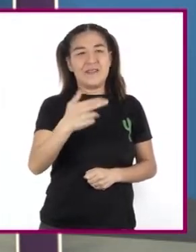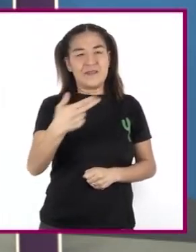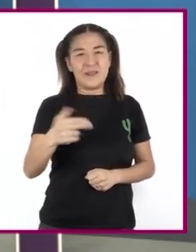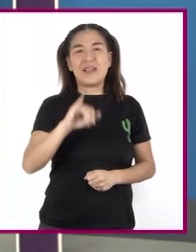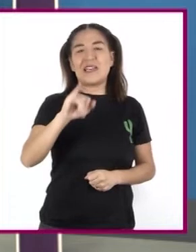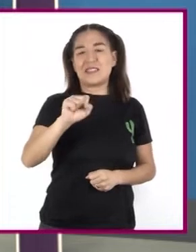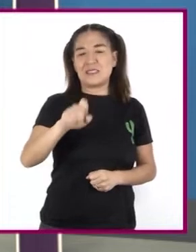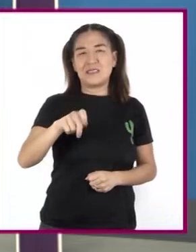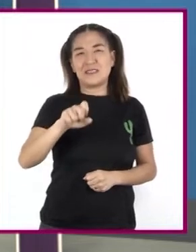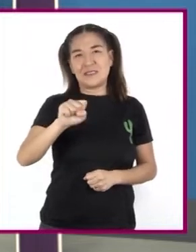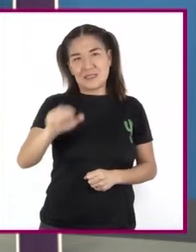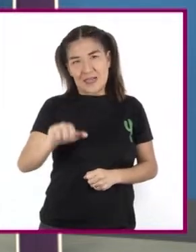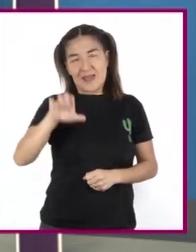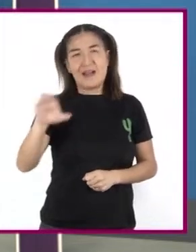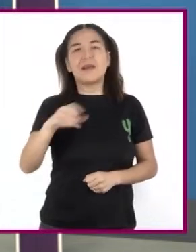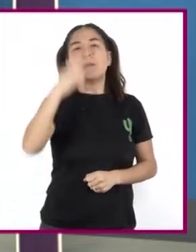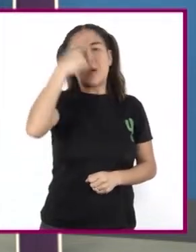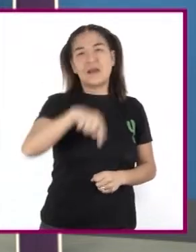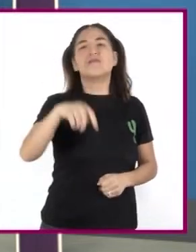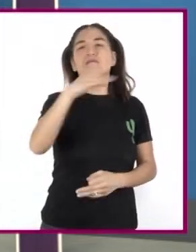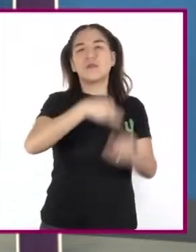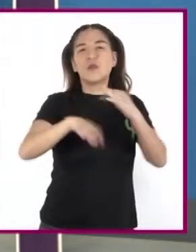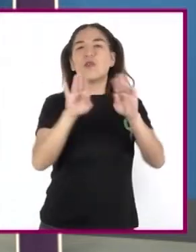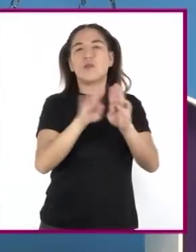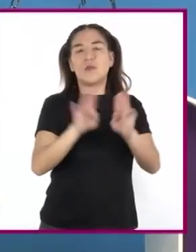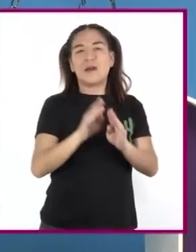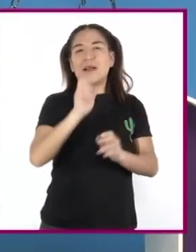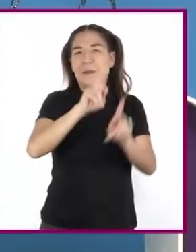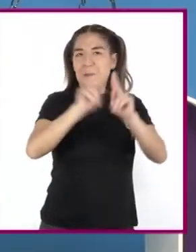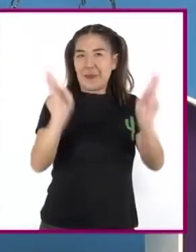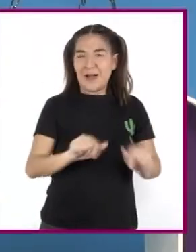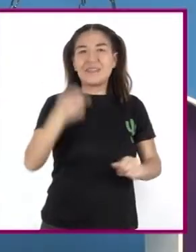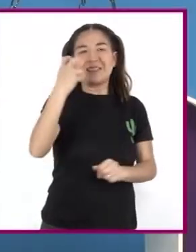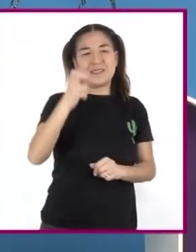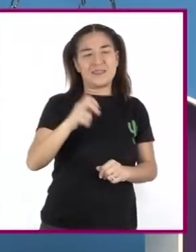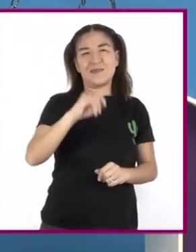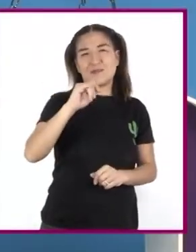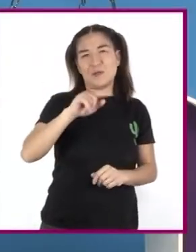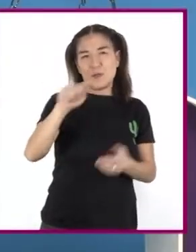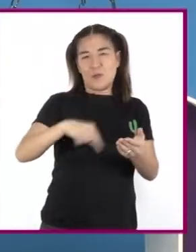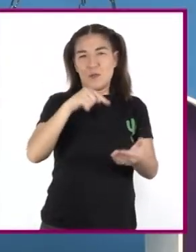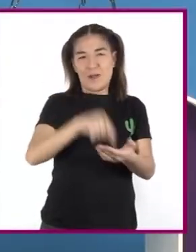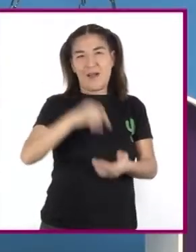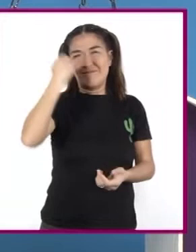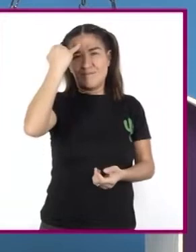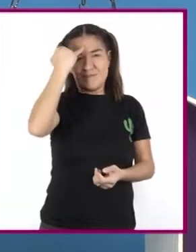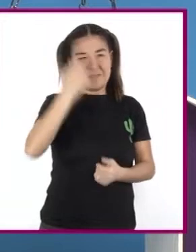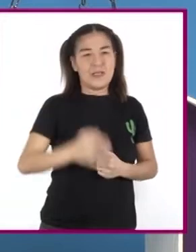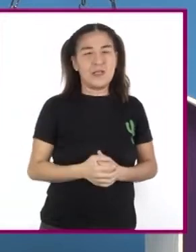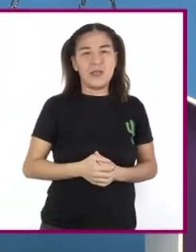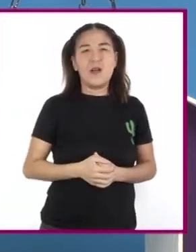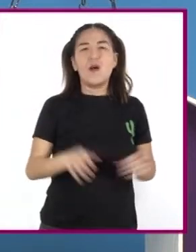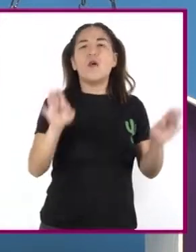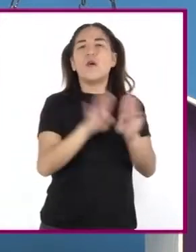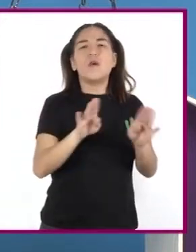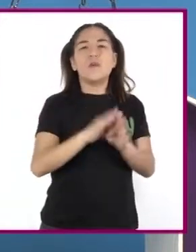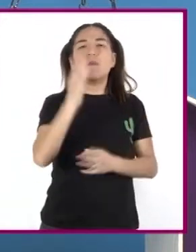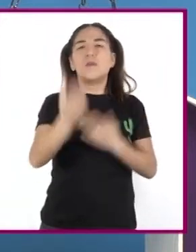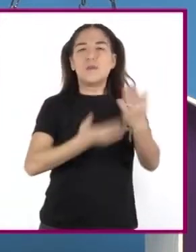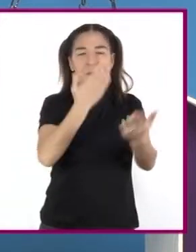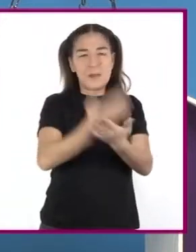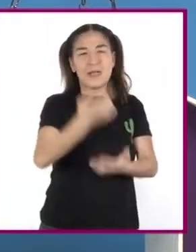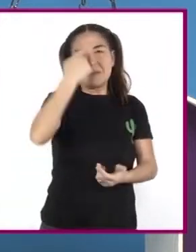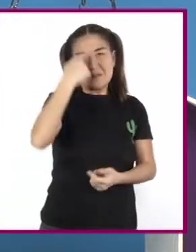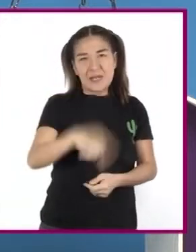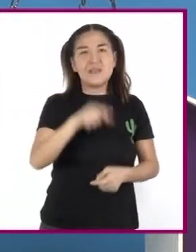Rabin Para favorecer La paz En Medio Oriente Pero ¿Qué pasa Cuando el diálogo No funciona Para